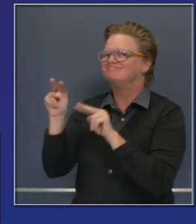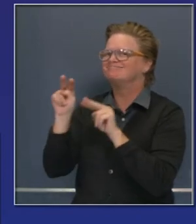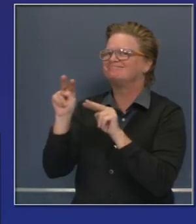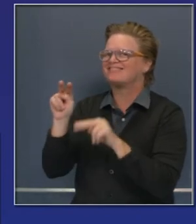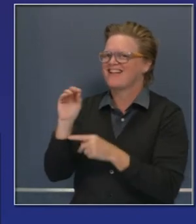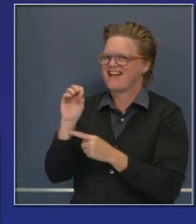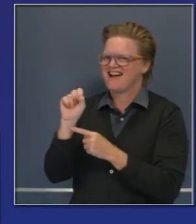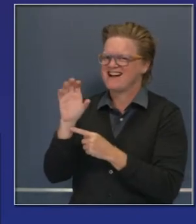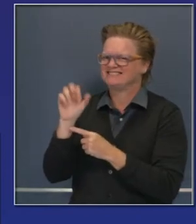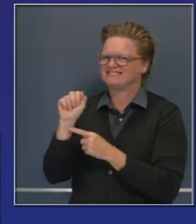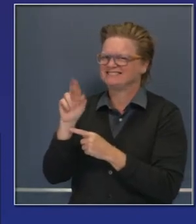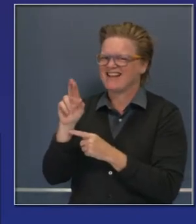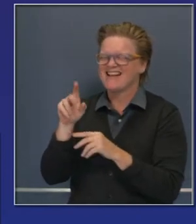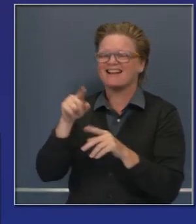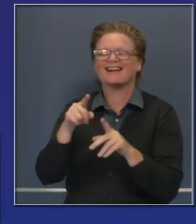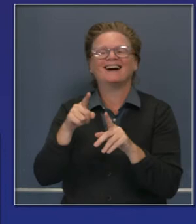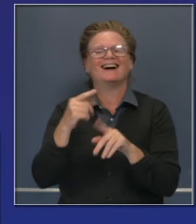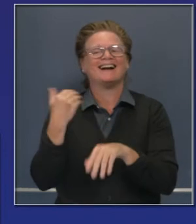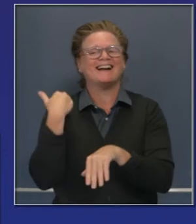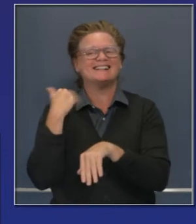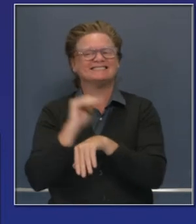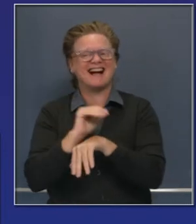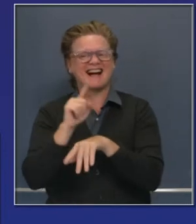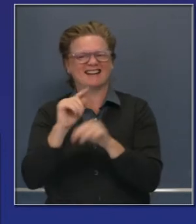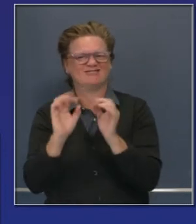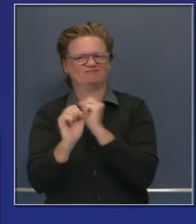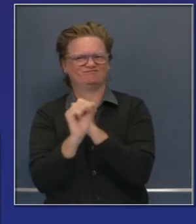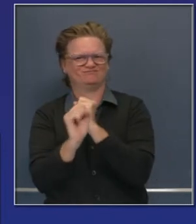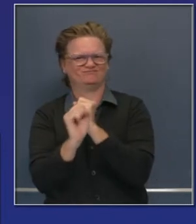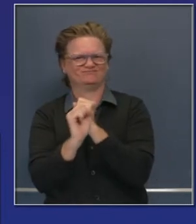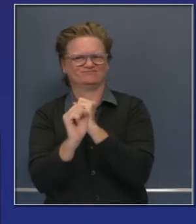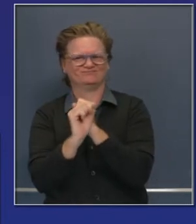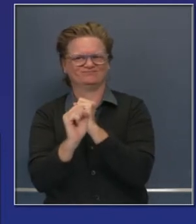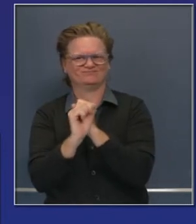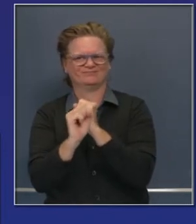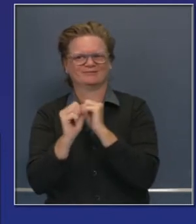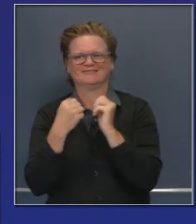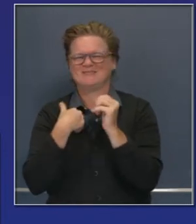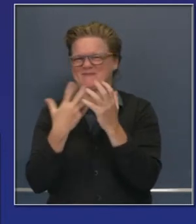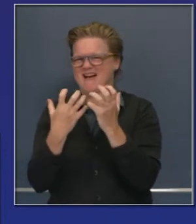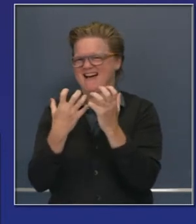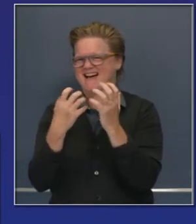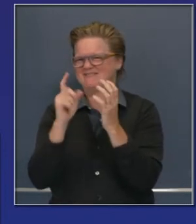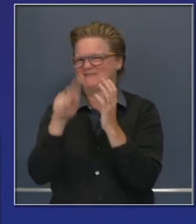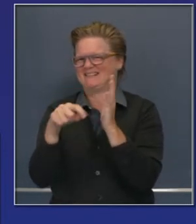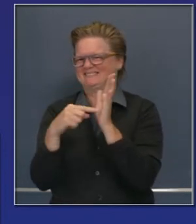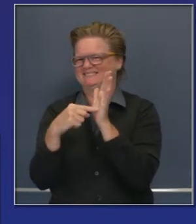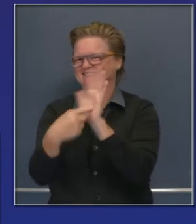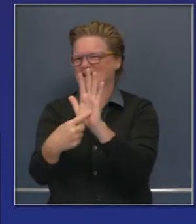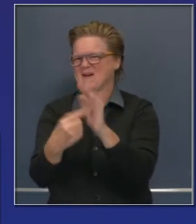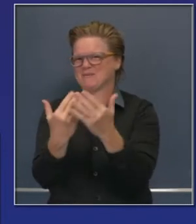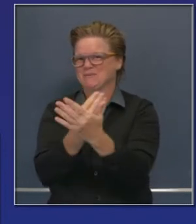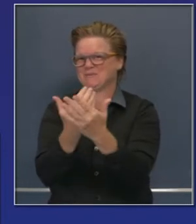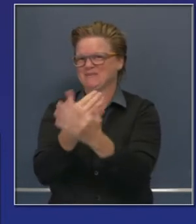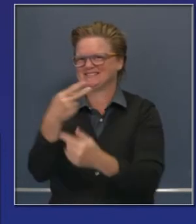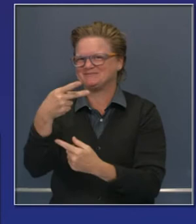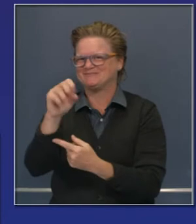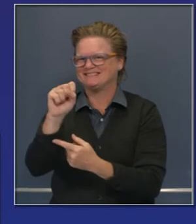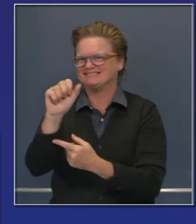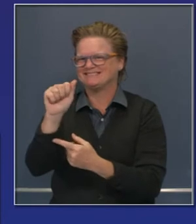Sésamo anoche. Y quería compartir ese enfoque con ustedes y compartir con ustedes un nuevo anuncio público